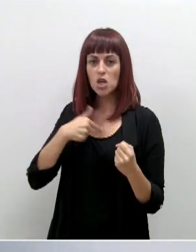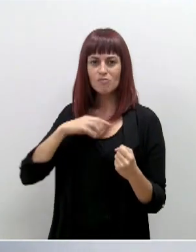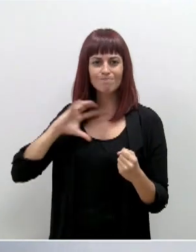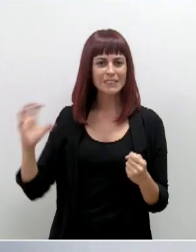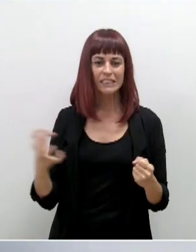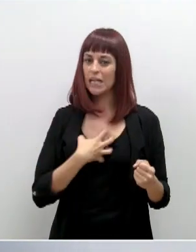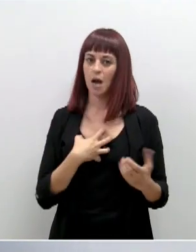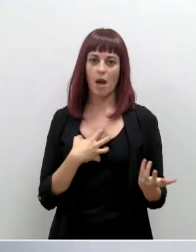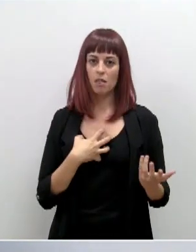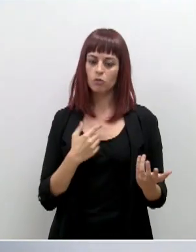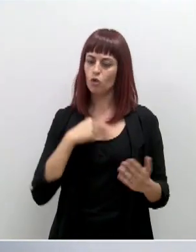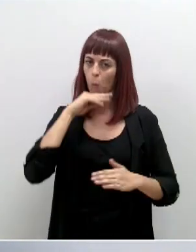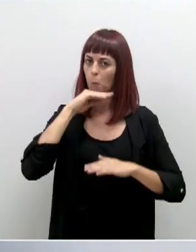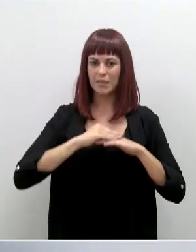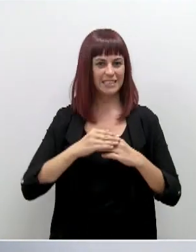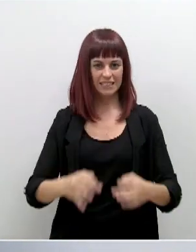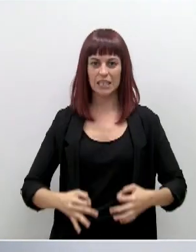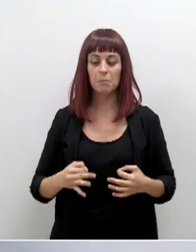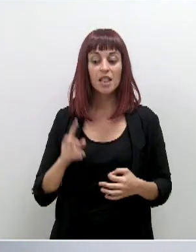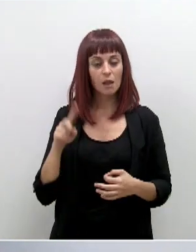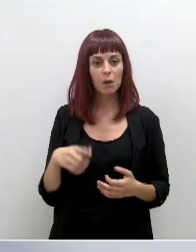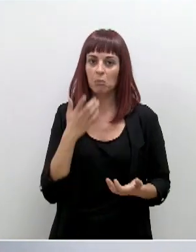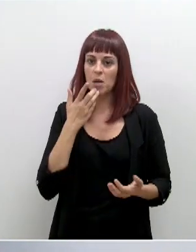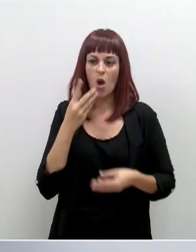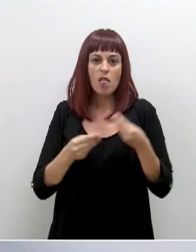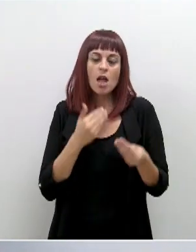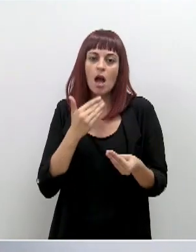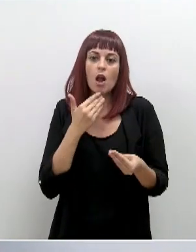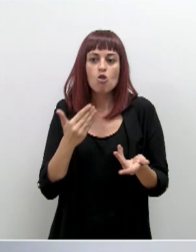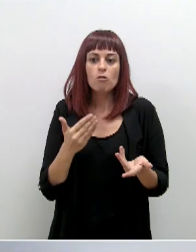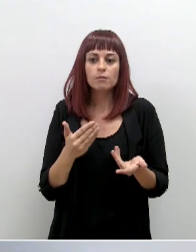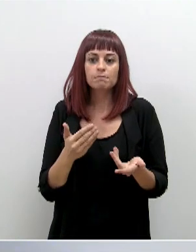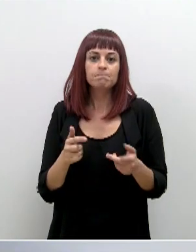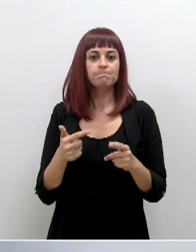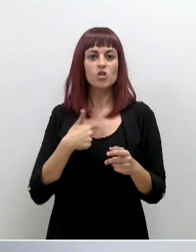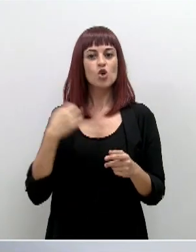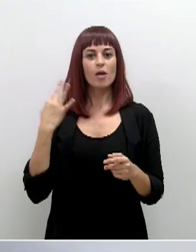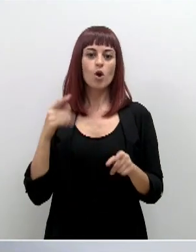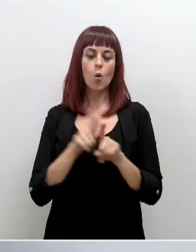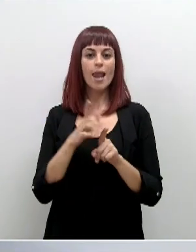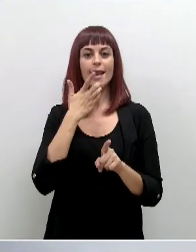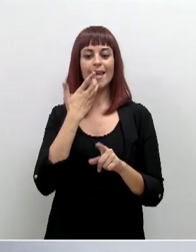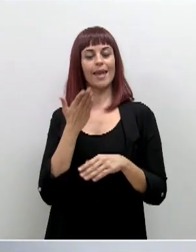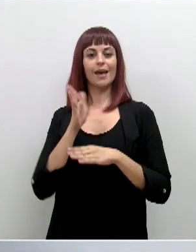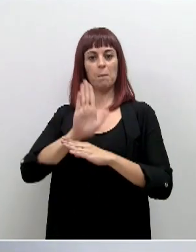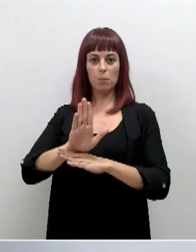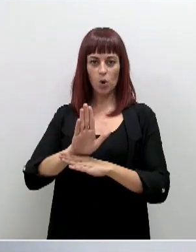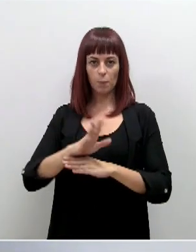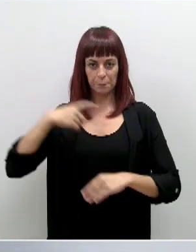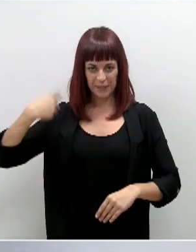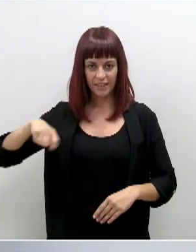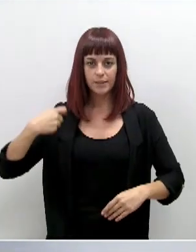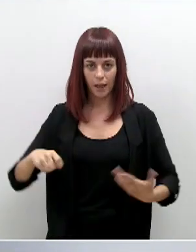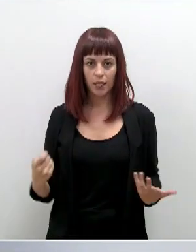sería incapaz, incapaz de hacer algo que me alejase de la ejemplaridad que creo que debe tener el